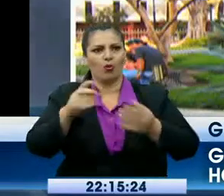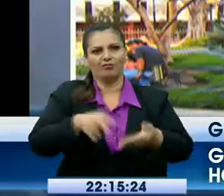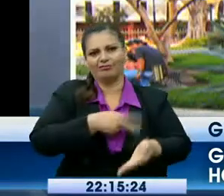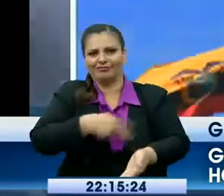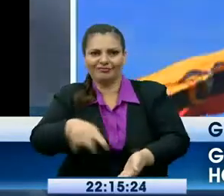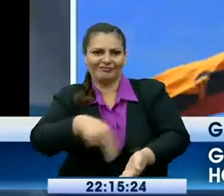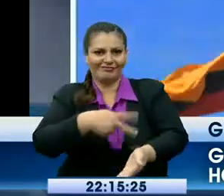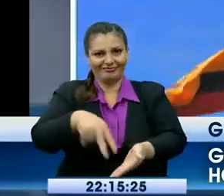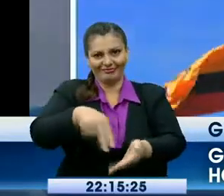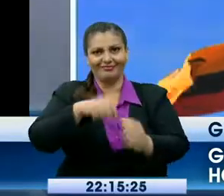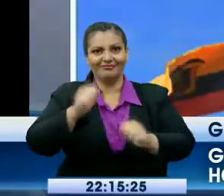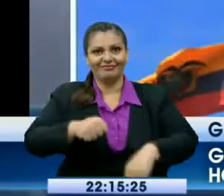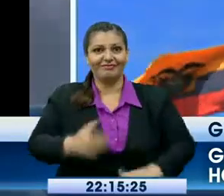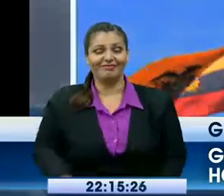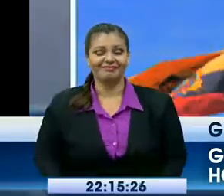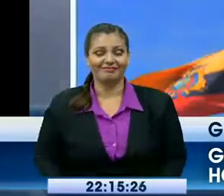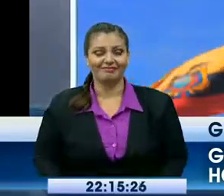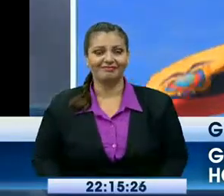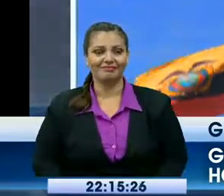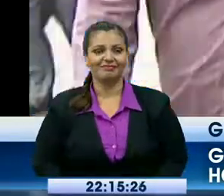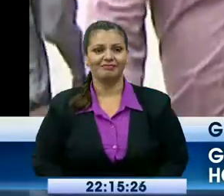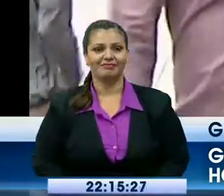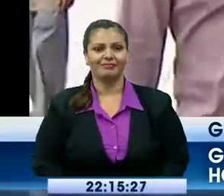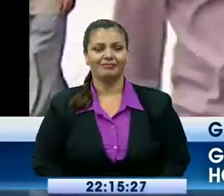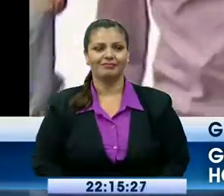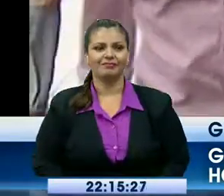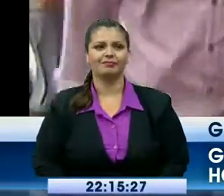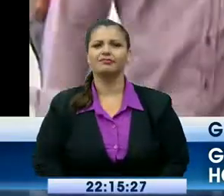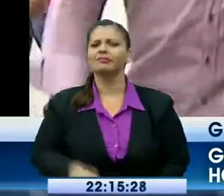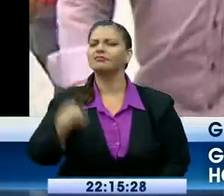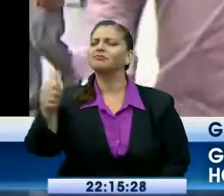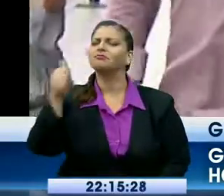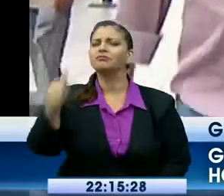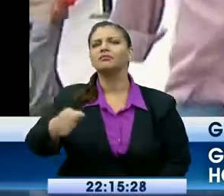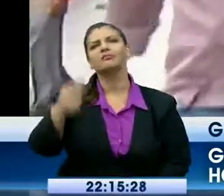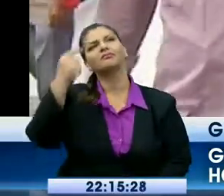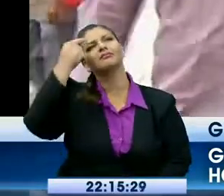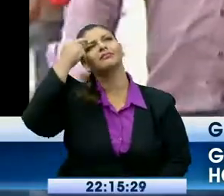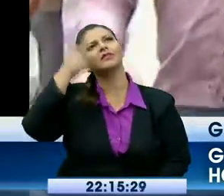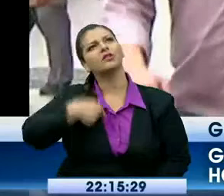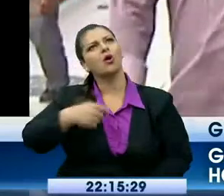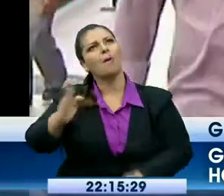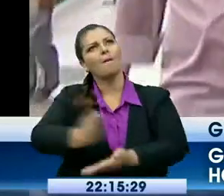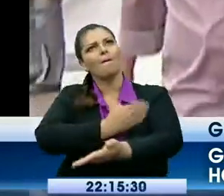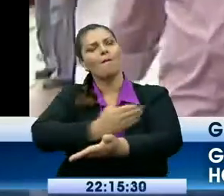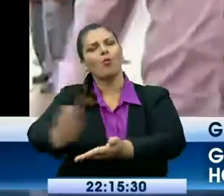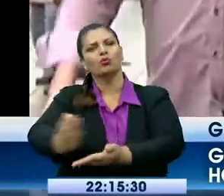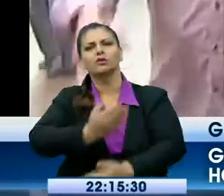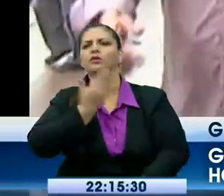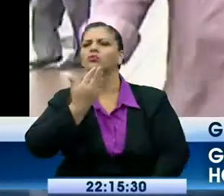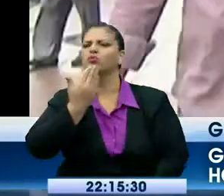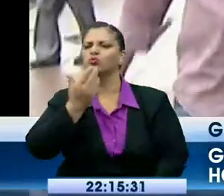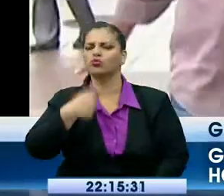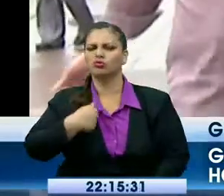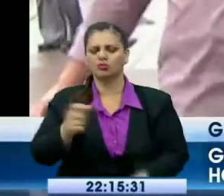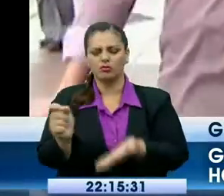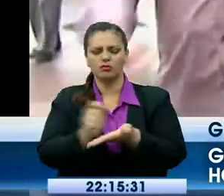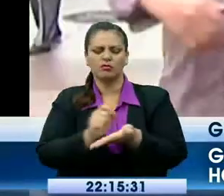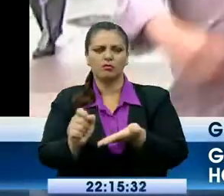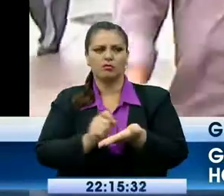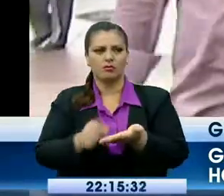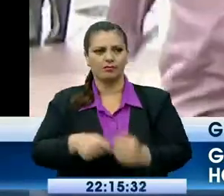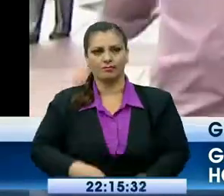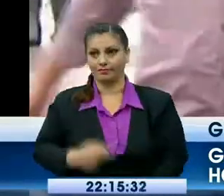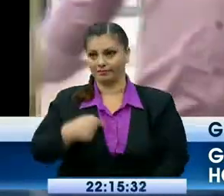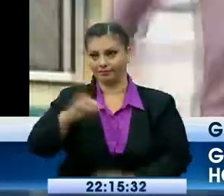ritmos. Cuando ustedes fueron inscritos, ¿usted se vio precisamente encantado a las clases, no? Pero por supuesto que no, imagínate tú. A los ocho años tú quieres